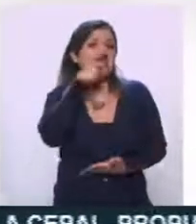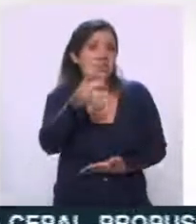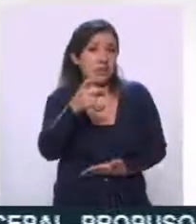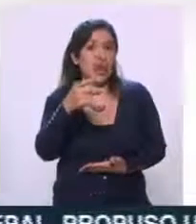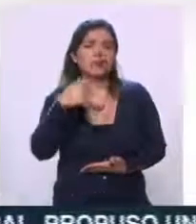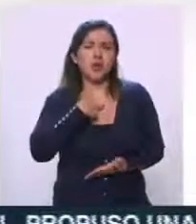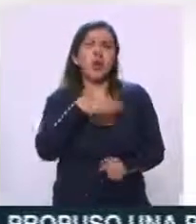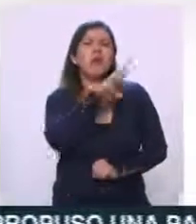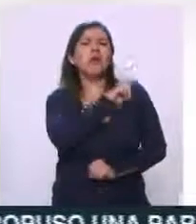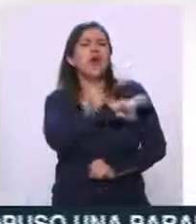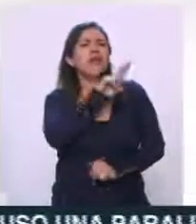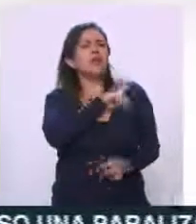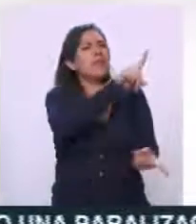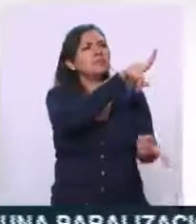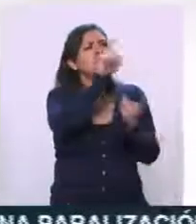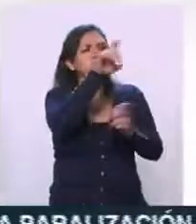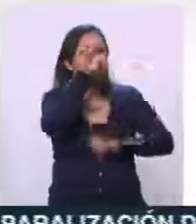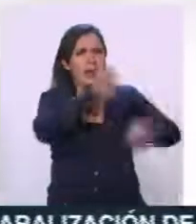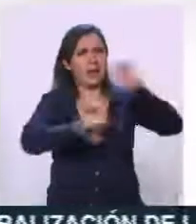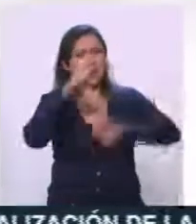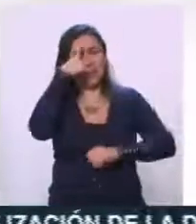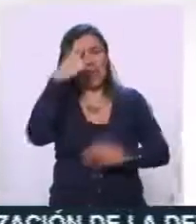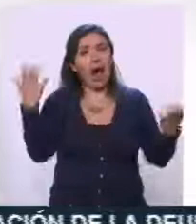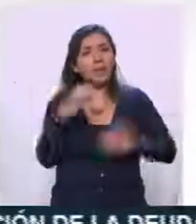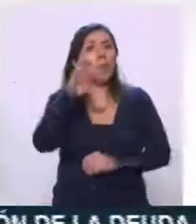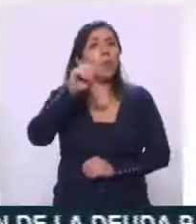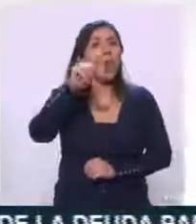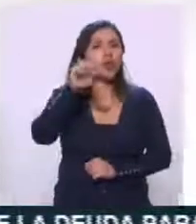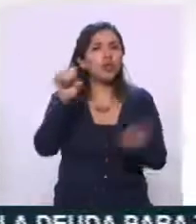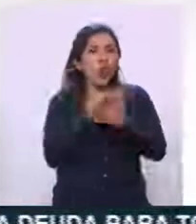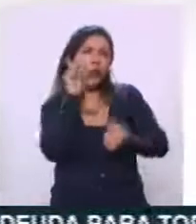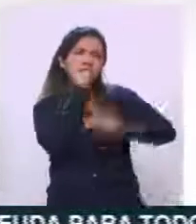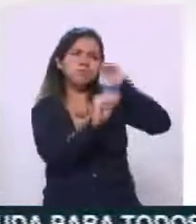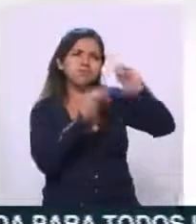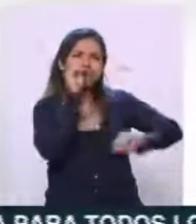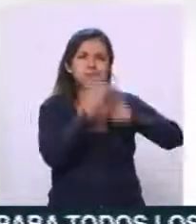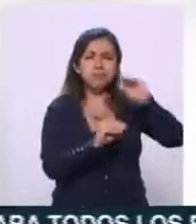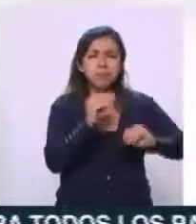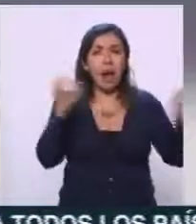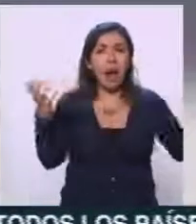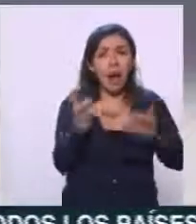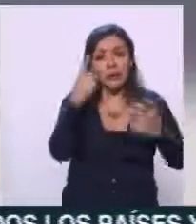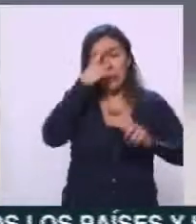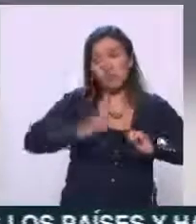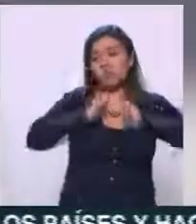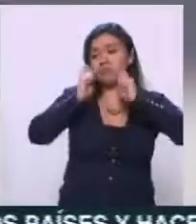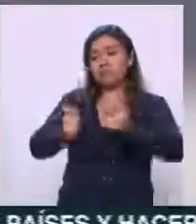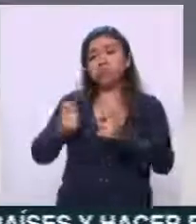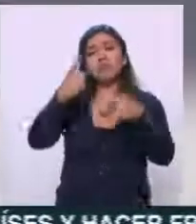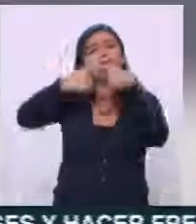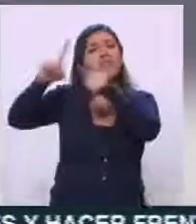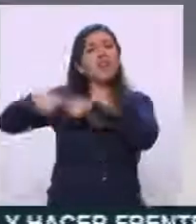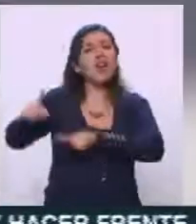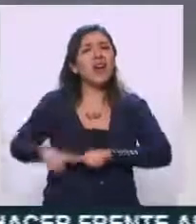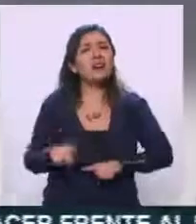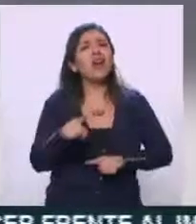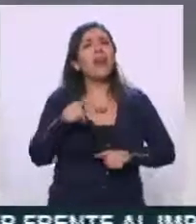subcontrata a estas empresas, el que hace los bots, el que los maquilla, y el que asigna estos roles a varias